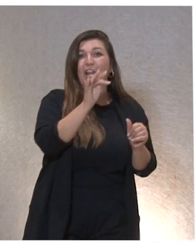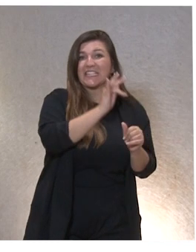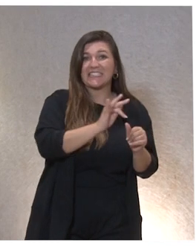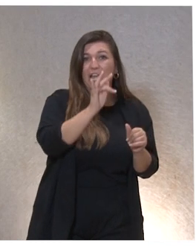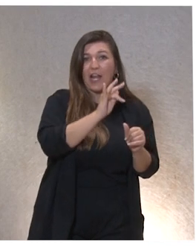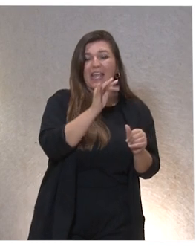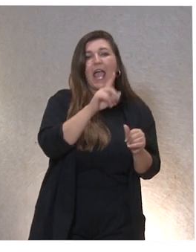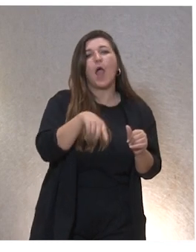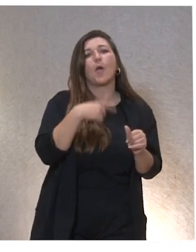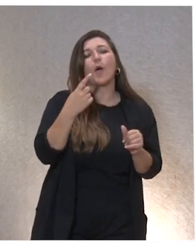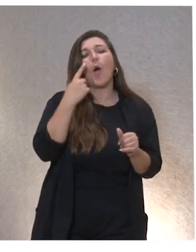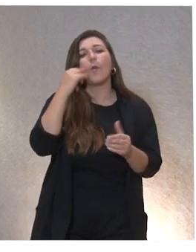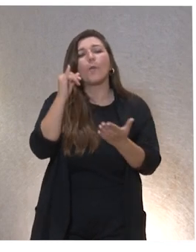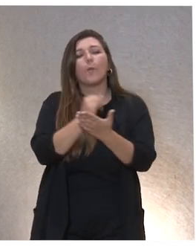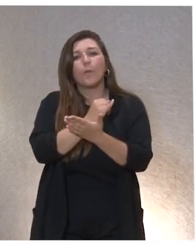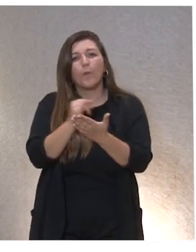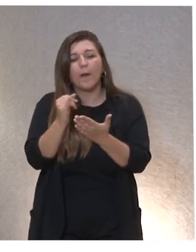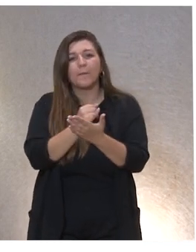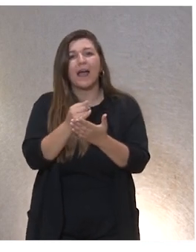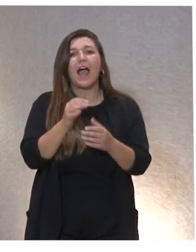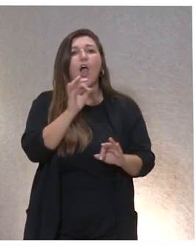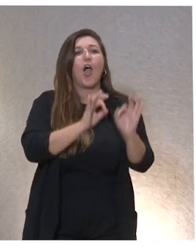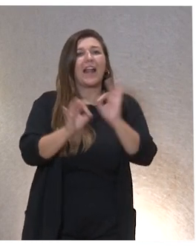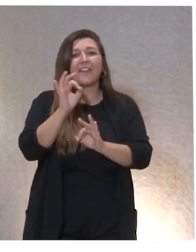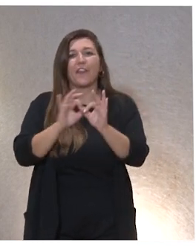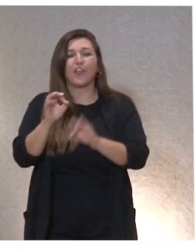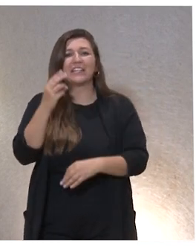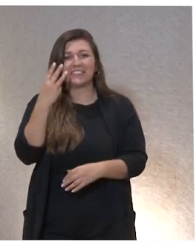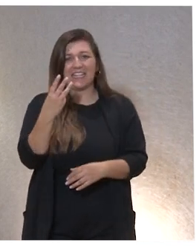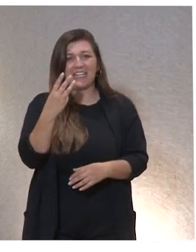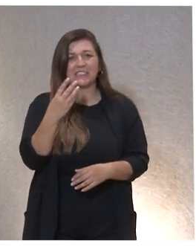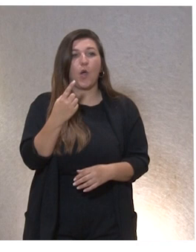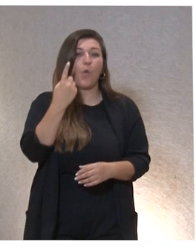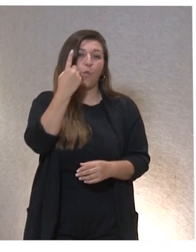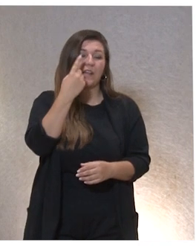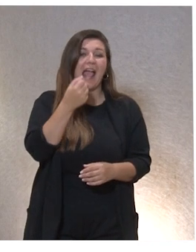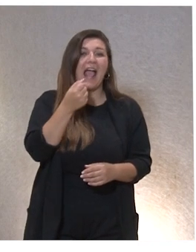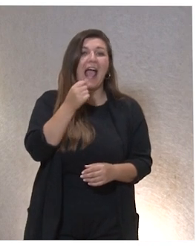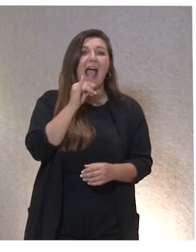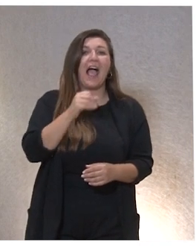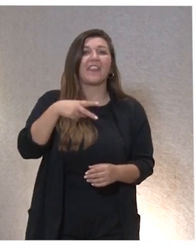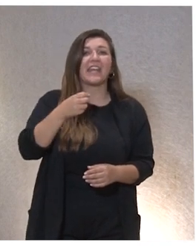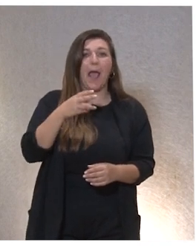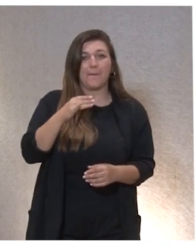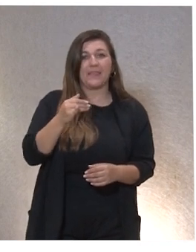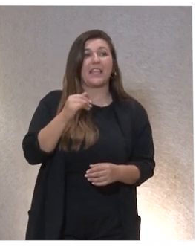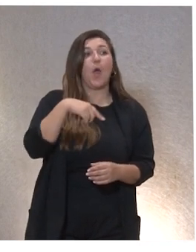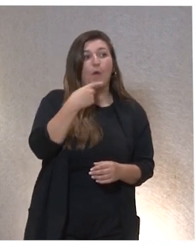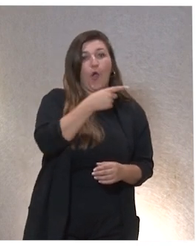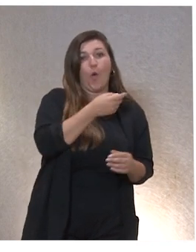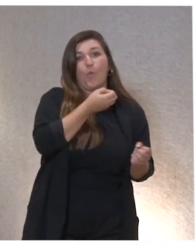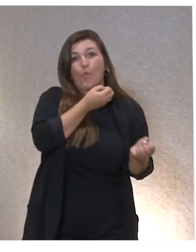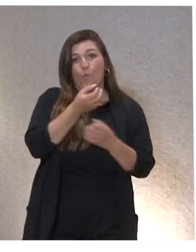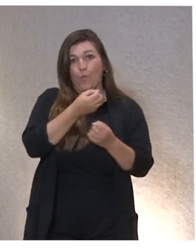acompañamos un pilotaje en tres organizaciones, entre ellas Amnavi. Ahora Gusquiño os contará la experiencia de